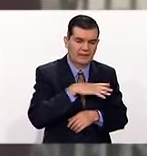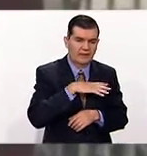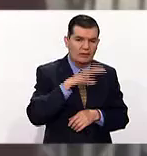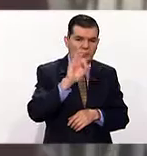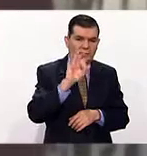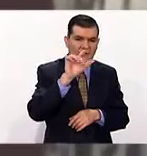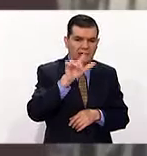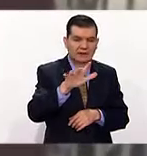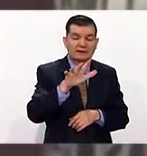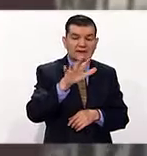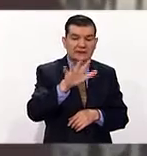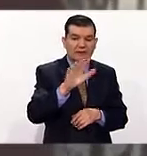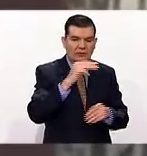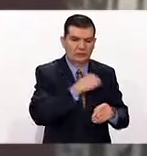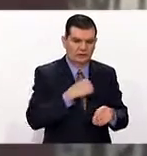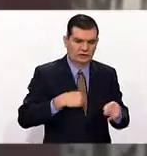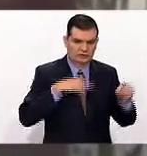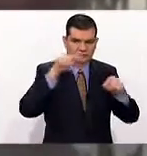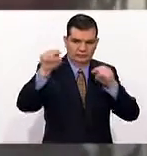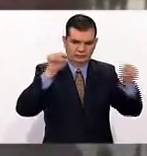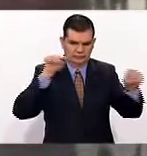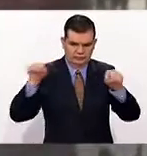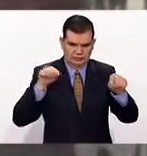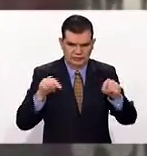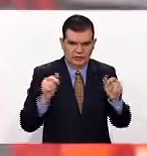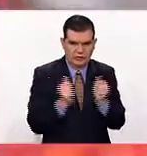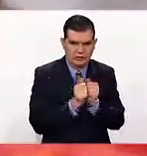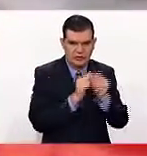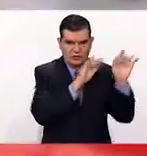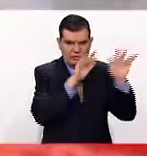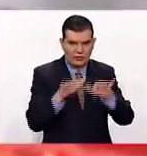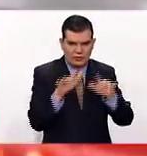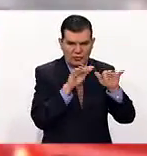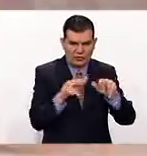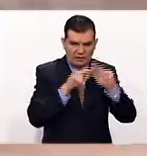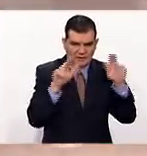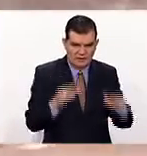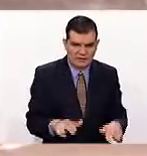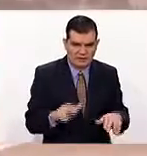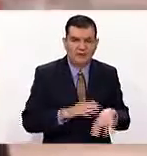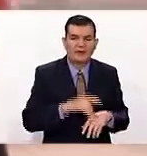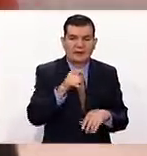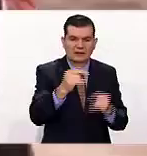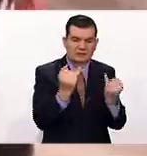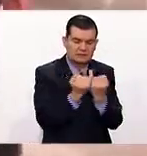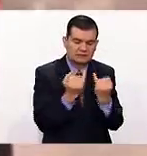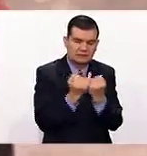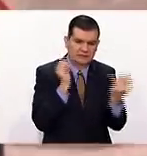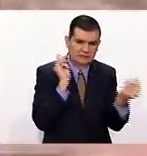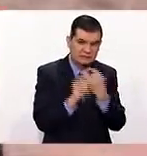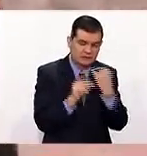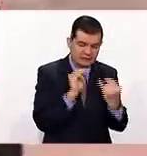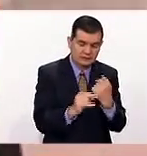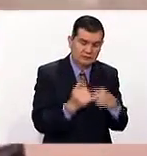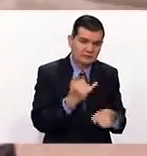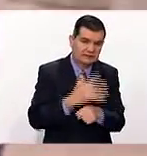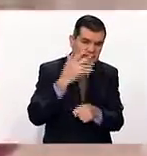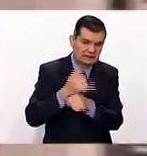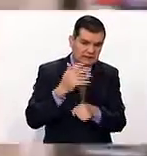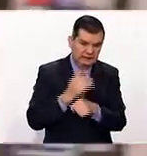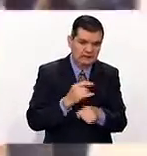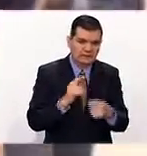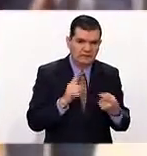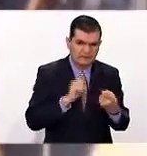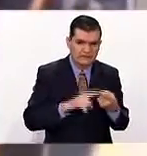45 municipios contabilizados con algún tipo de afectación, sobre todo carreteros. Tenemos